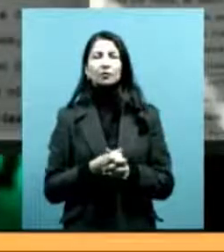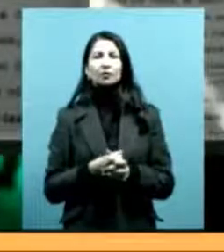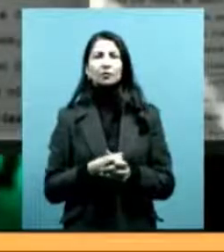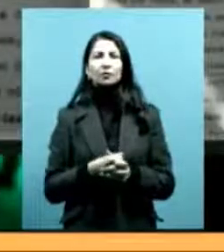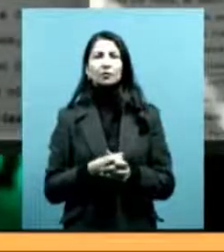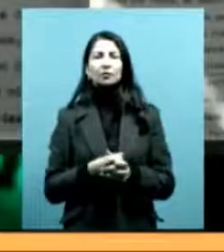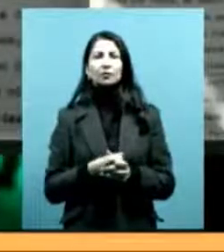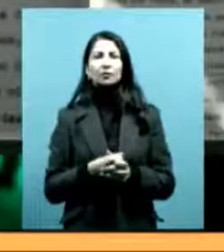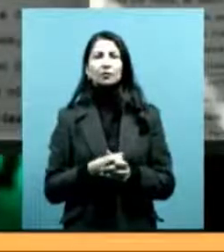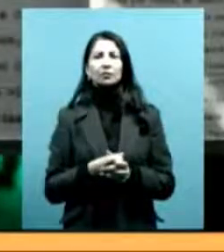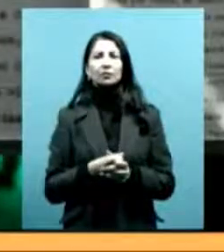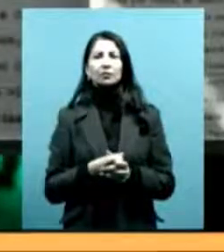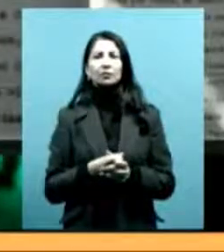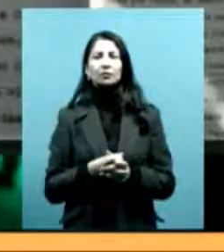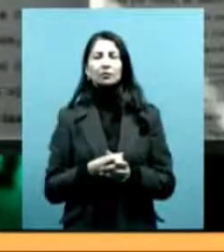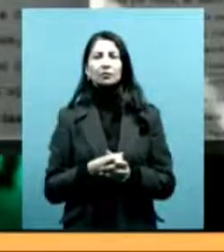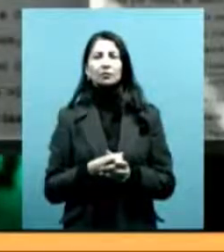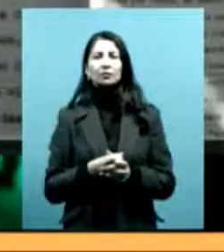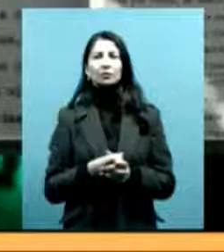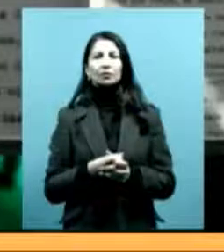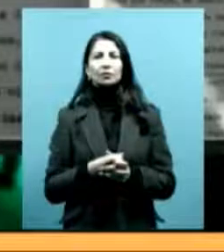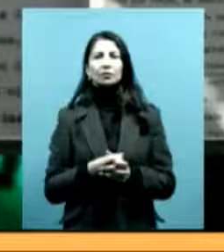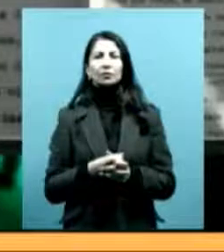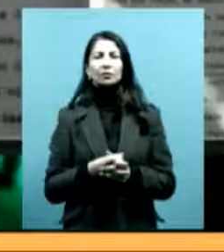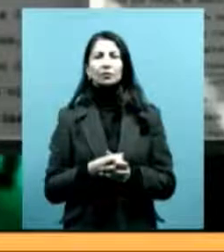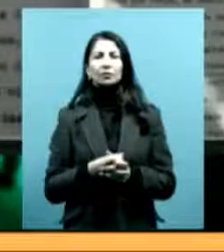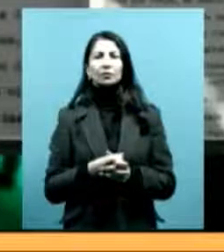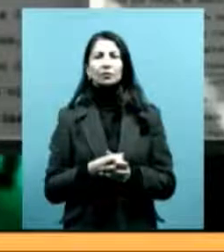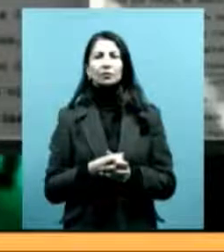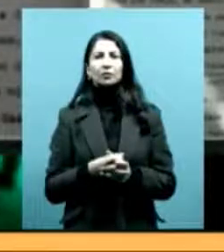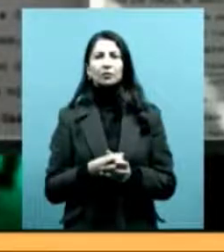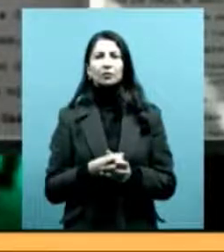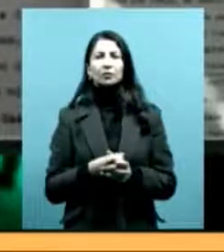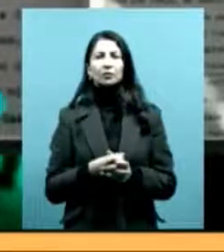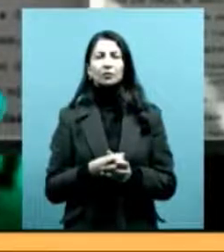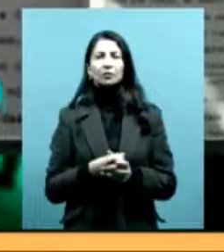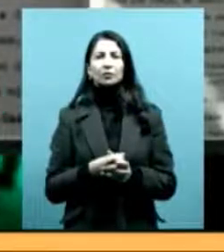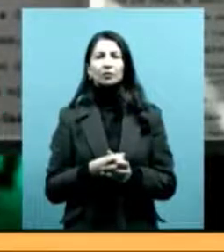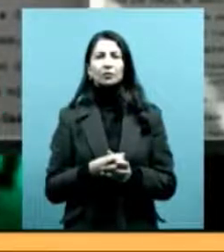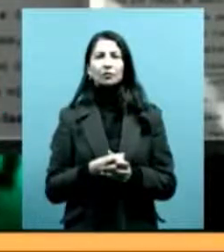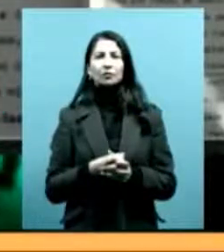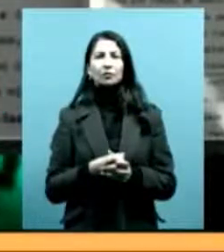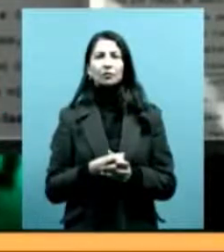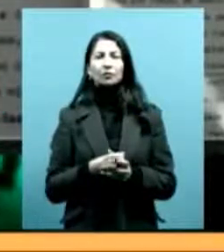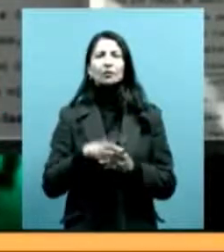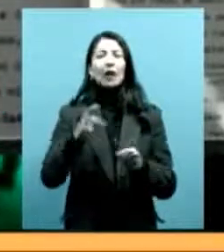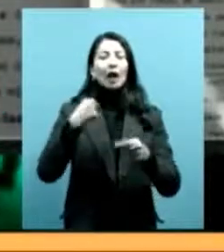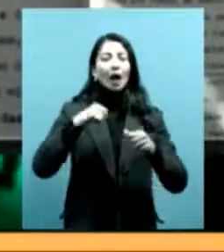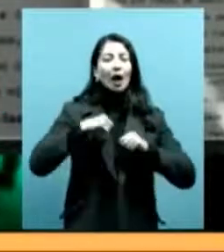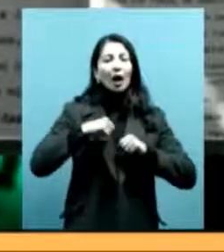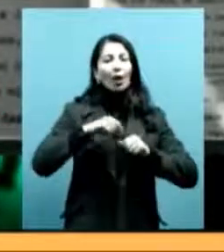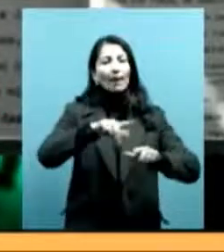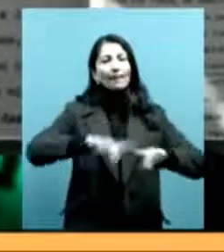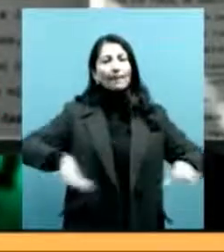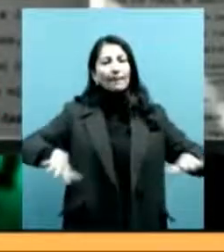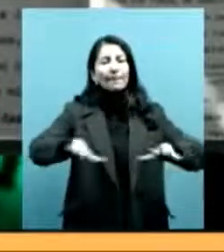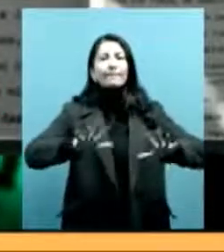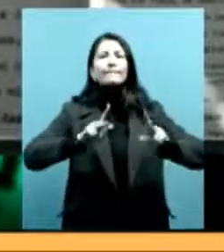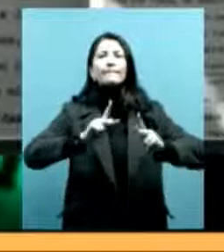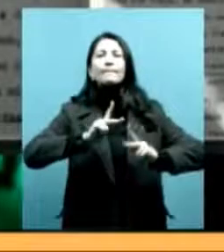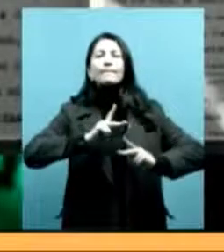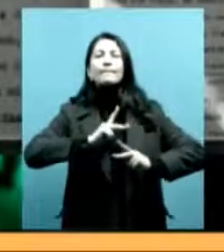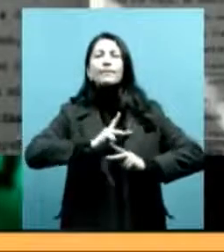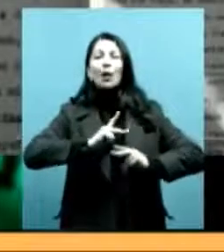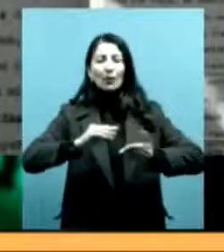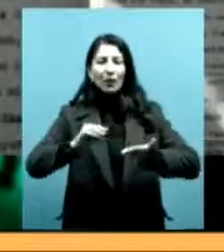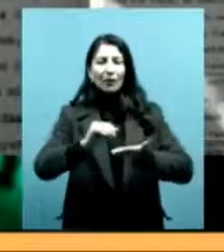Aquí vemos que se los va a dividir en dos grupos en la planificación de la dirección de tierras que cuenta dónde se los